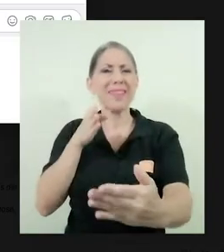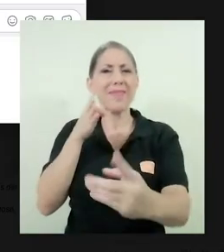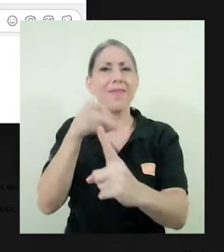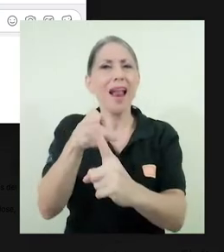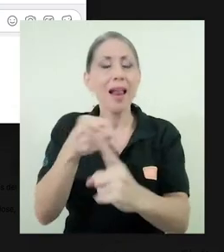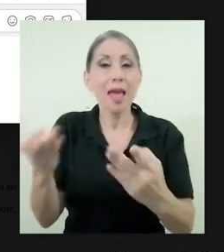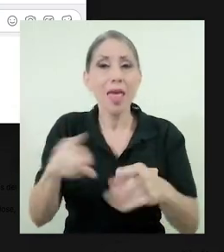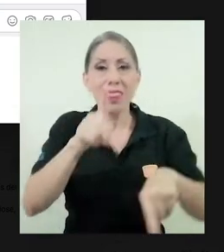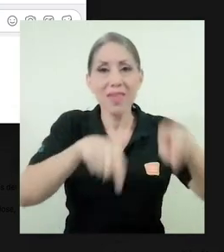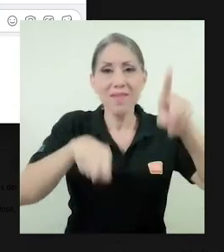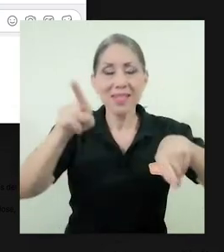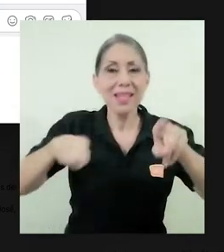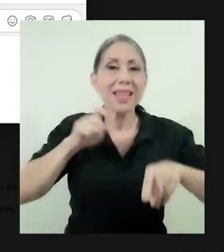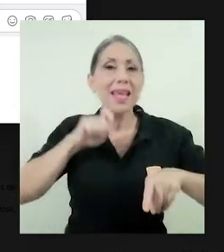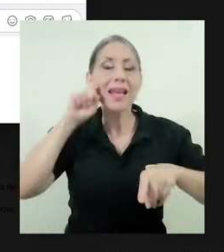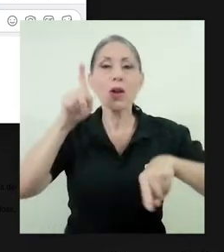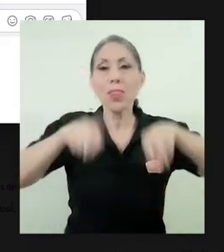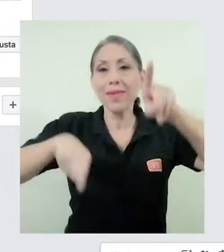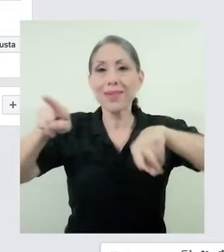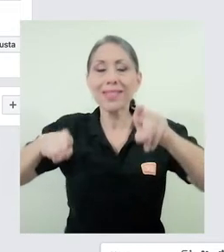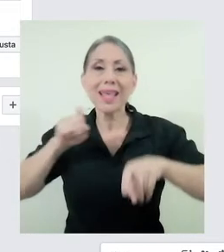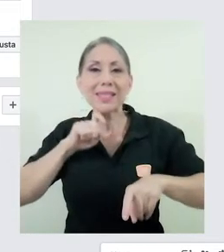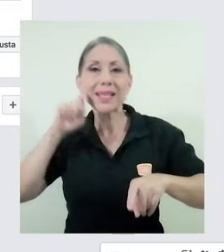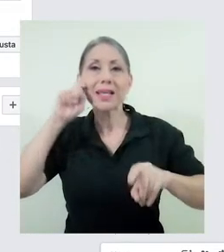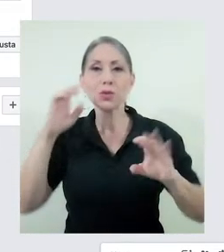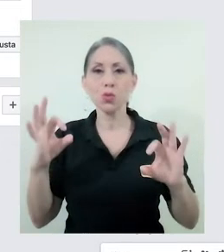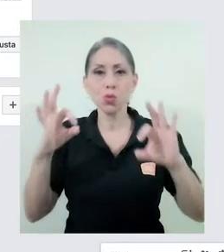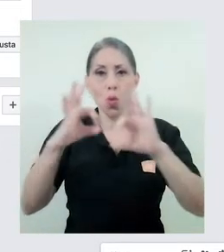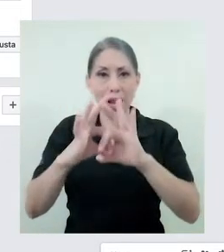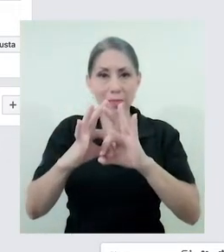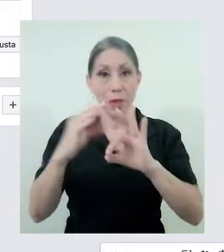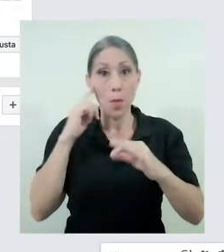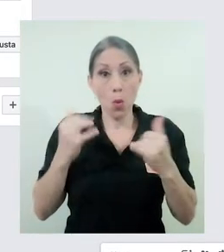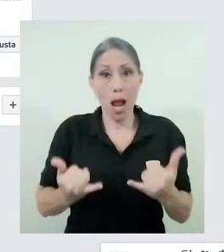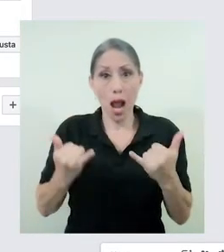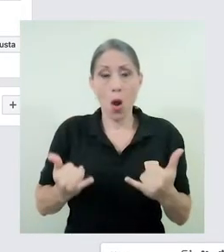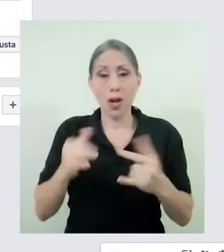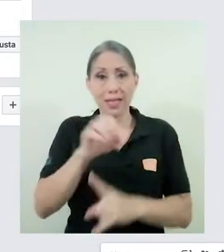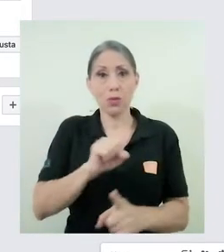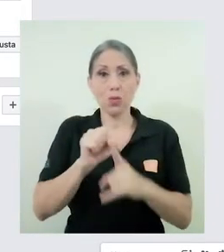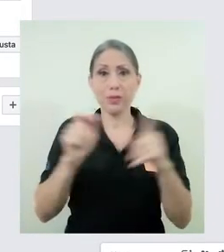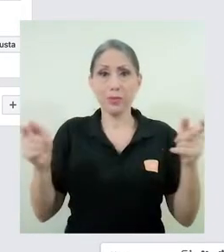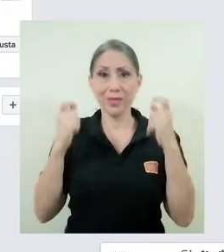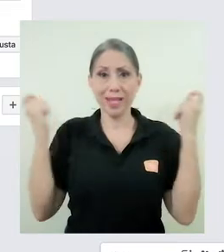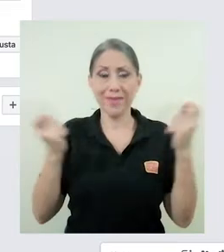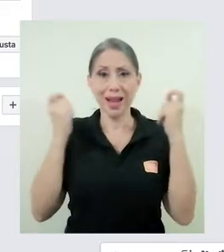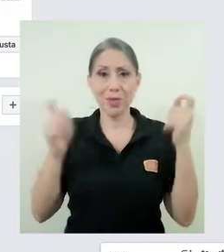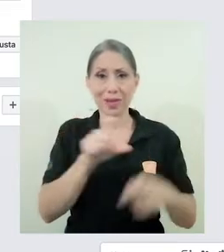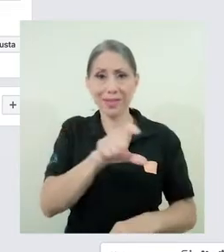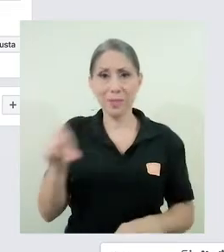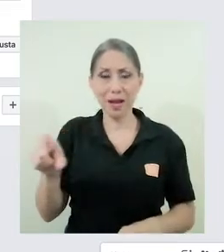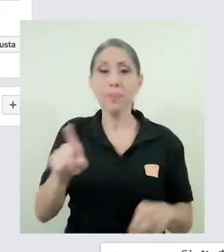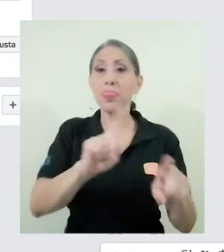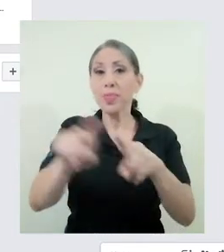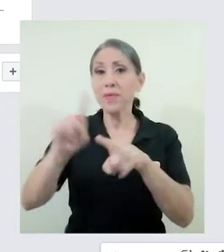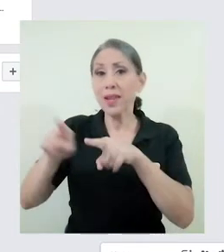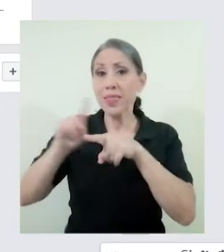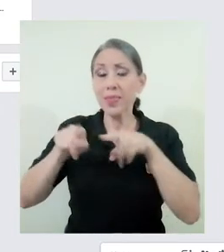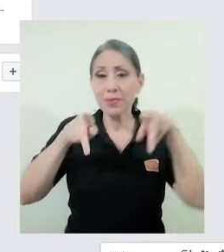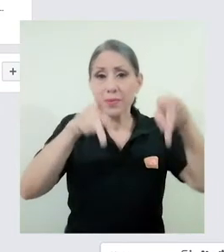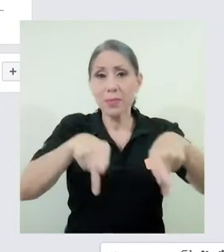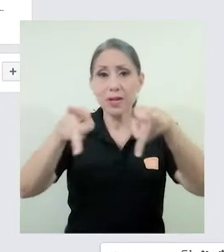diversidad de género y la diversidad sexual por el marco en el que estamos celebrando la semana. Diferentes